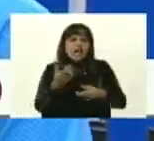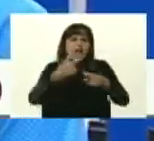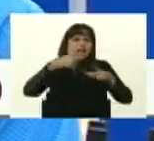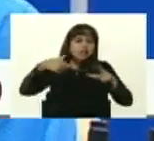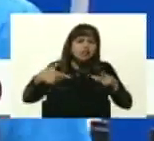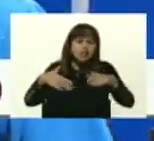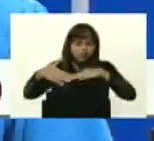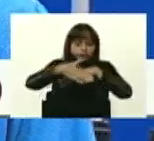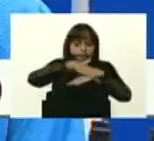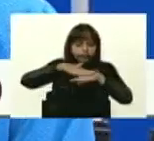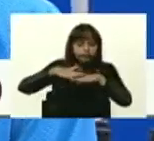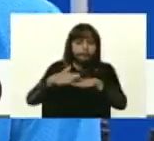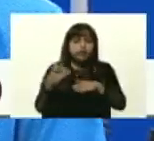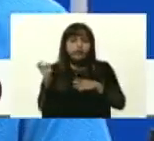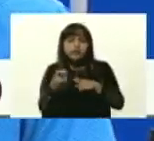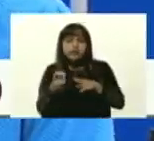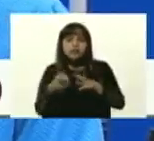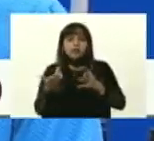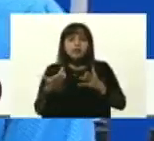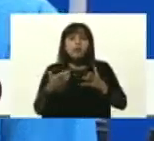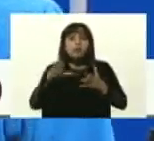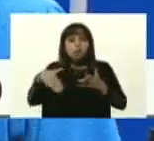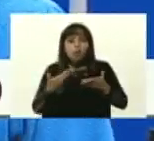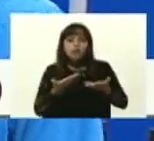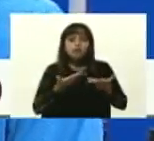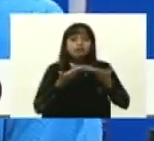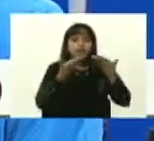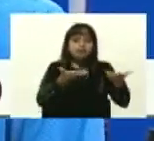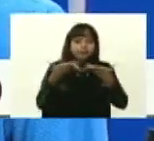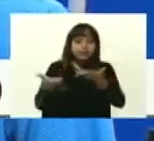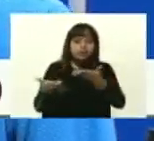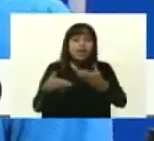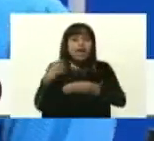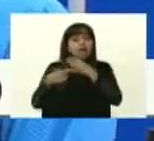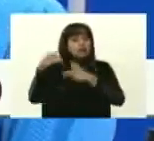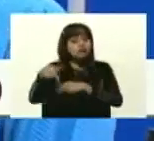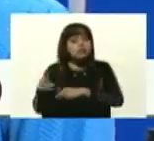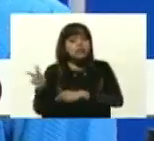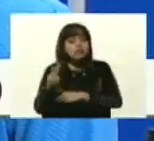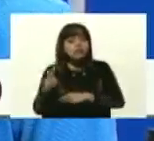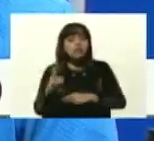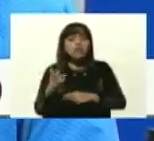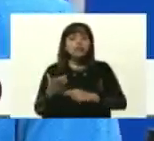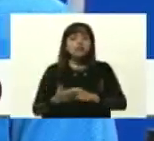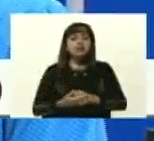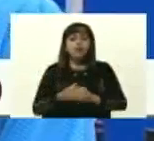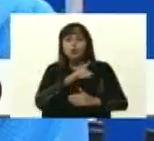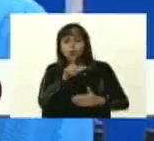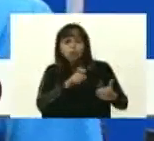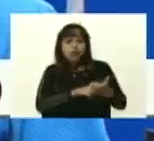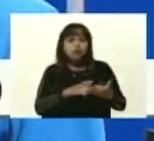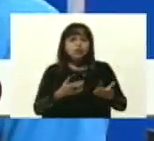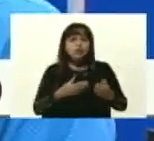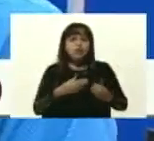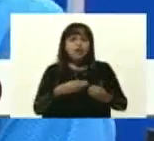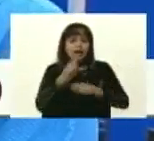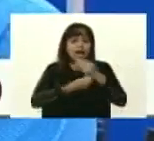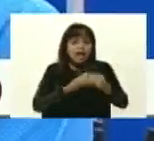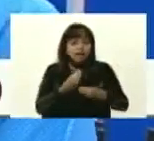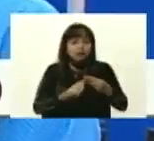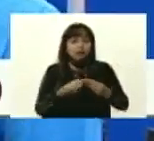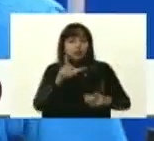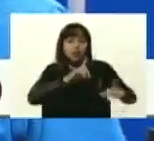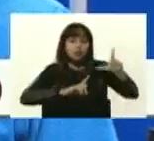carcasa, los materiales para su fabricación con materia prima nacional, la construcción en los